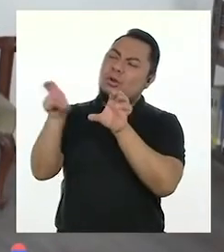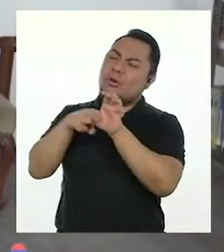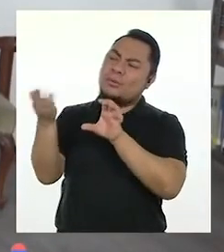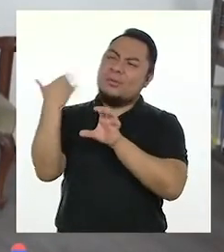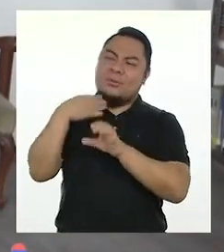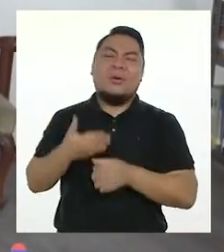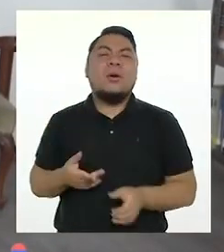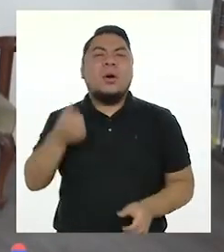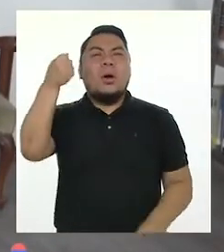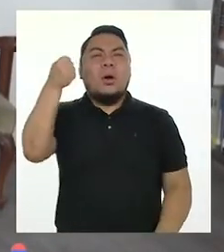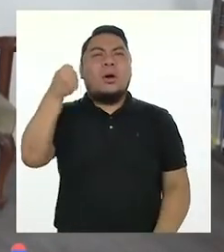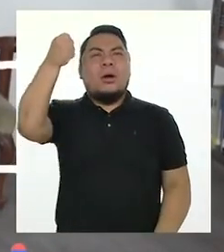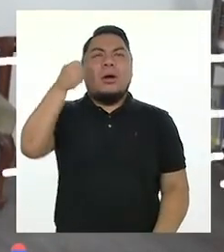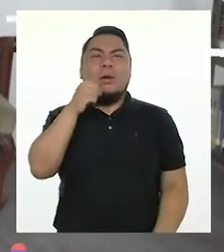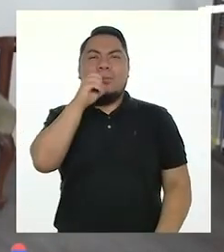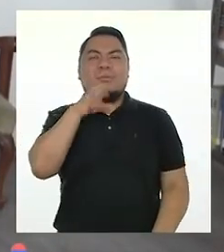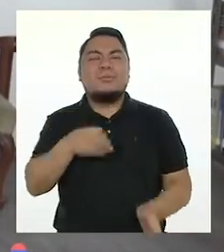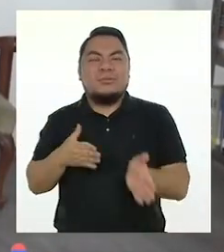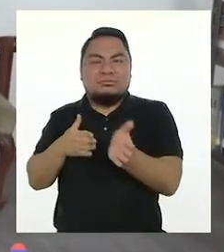¡Pu-pú!